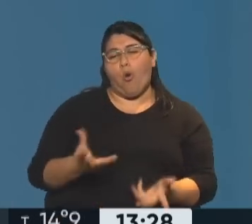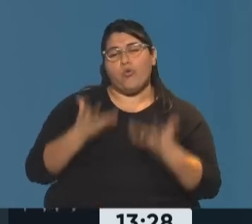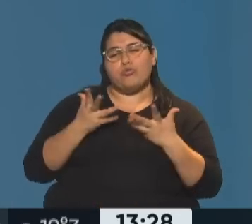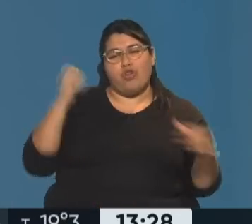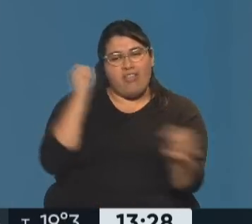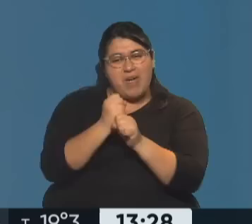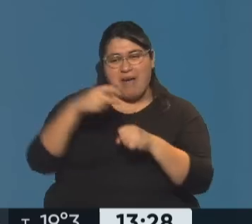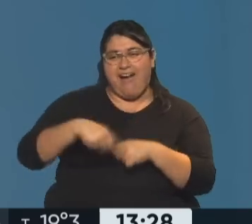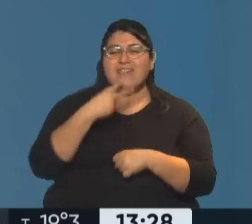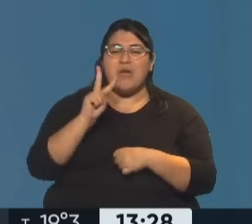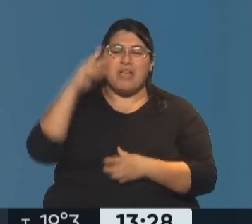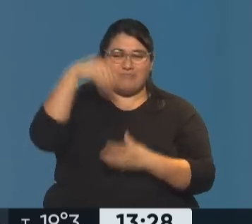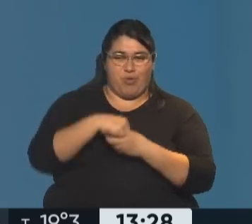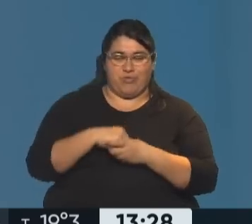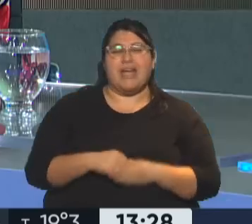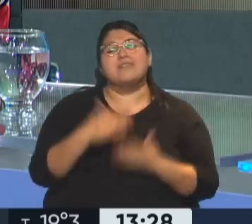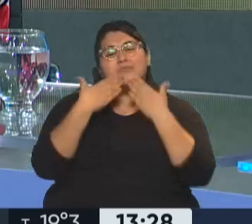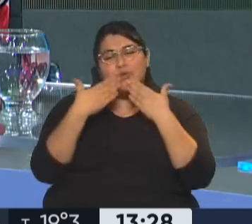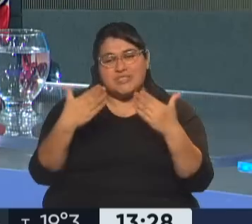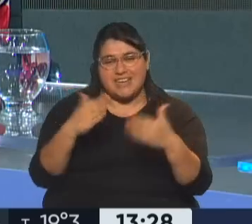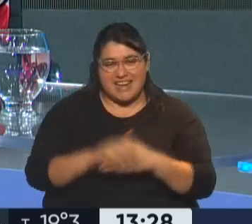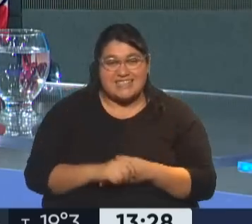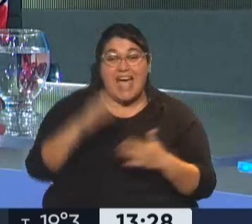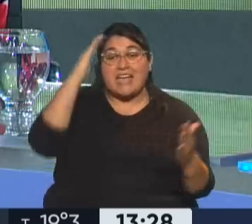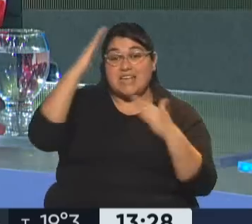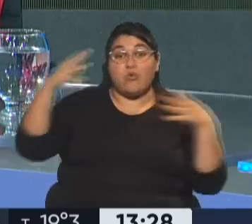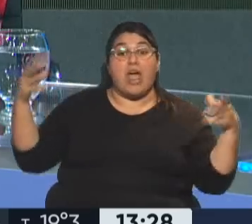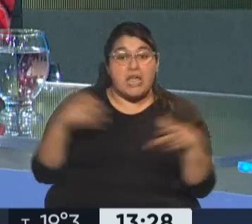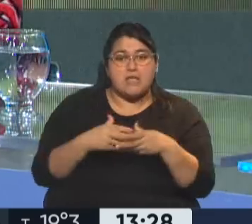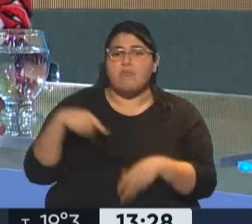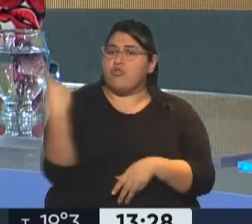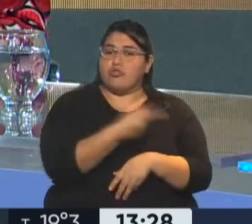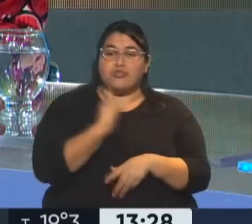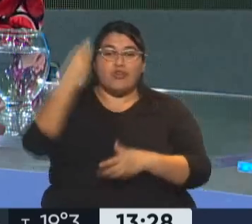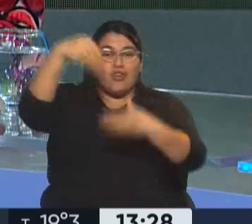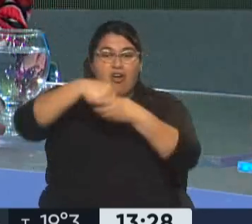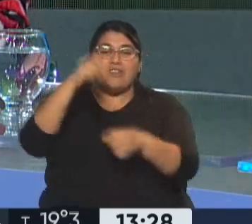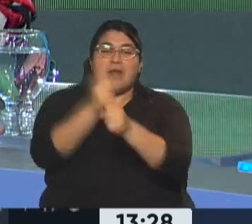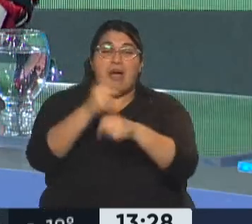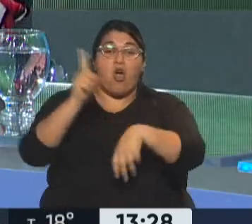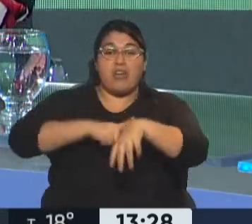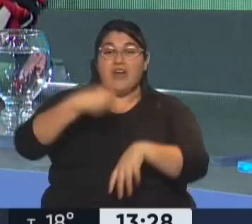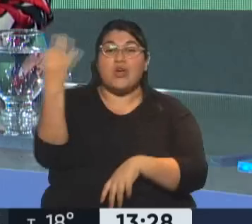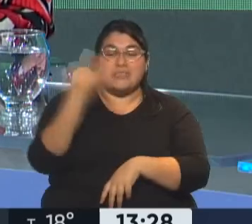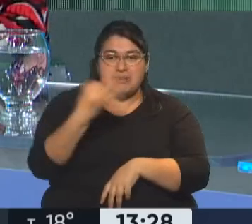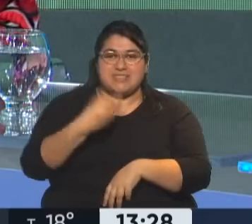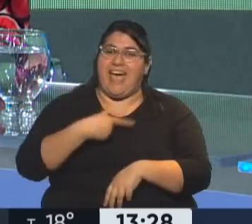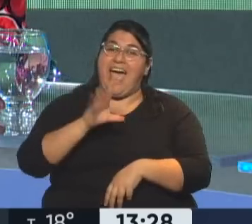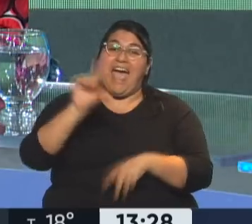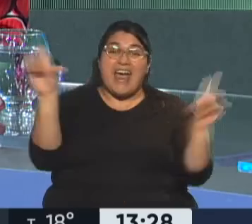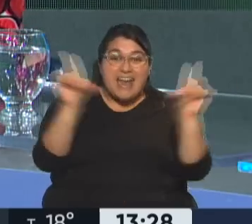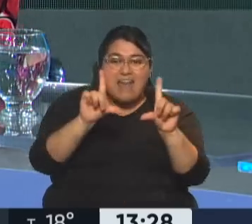trabajar en este canal. Eso lo quería decir. Muchas gracias, Alfredo. Saludamos a todo el equipo y a todos los que estamos trabajando hoy en esta edición especial, ¿no? Porque todo el canal